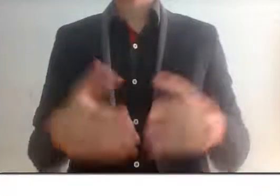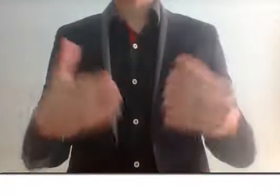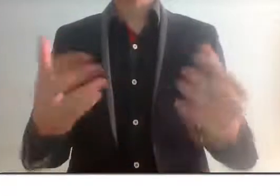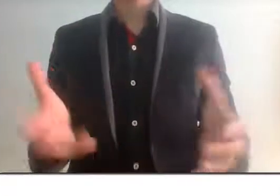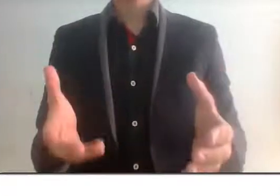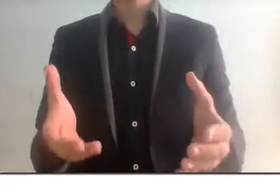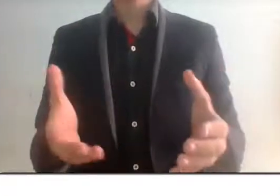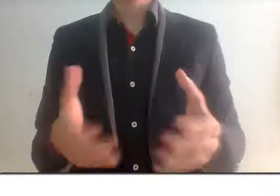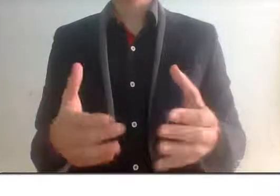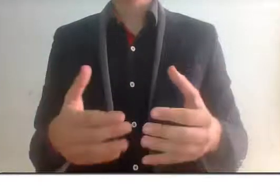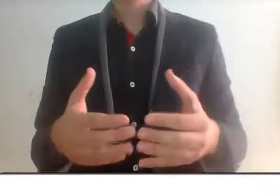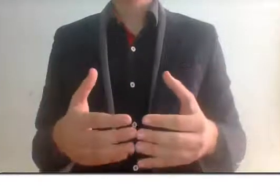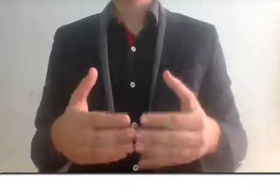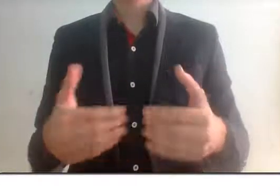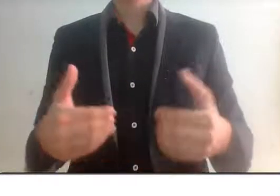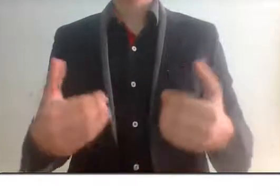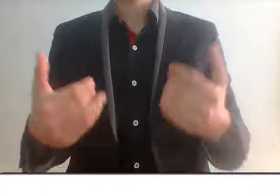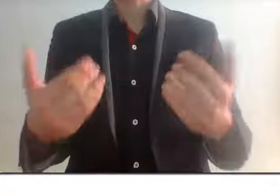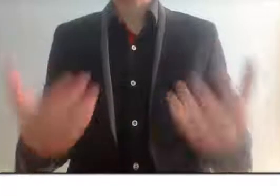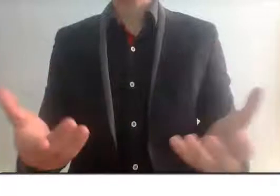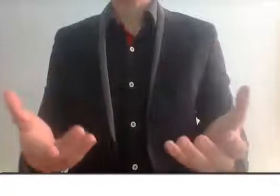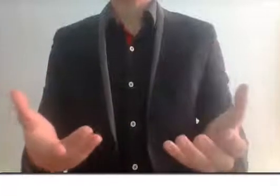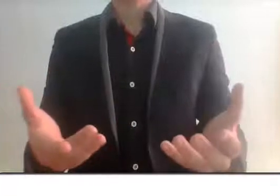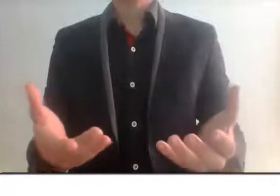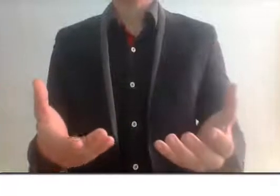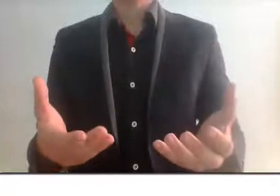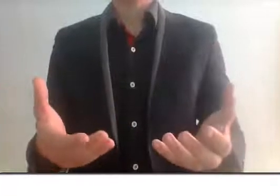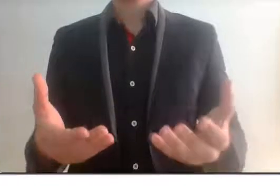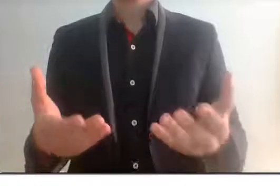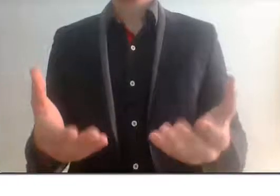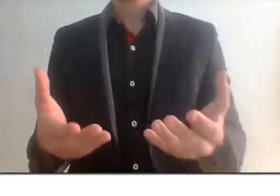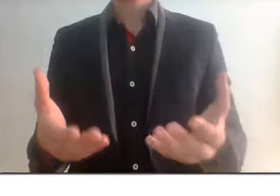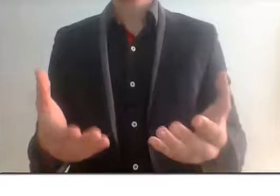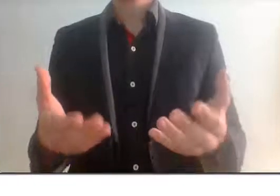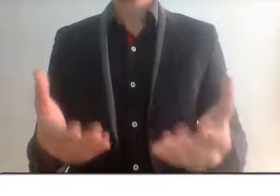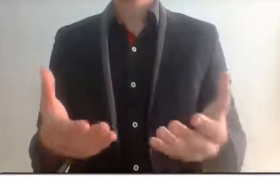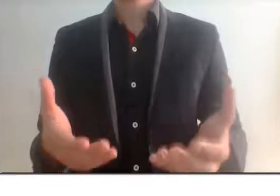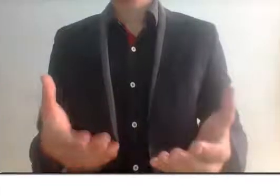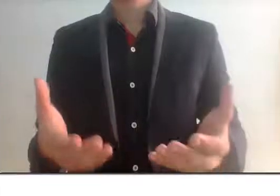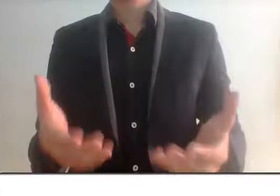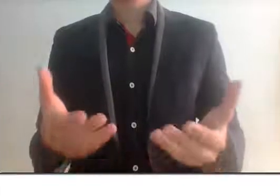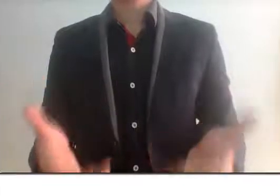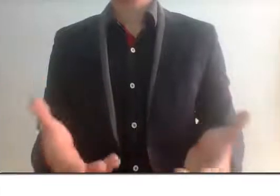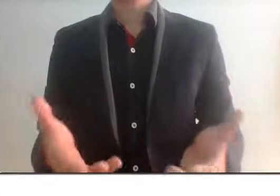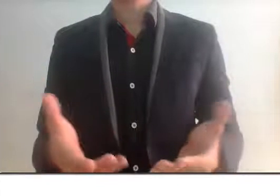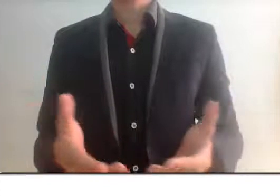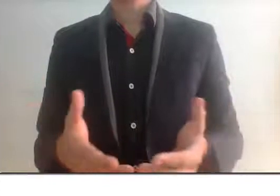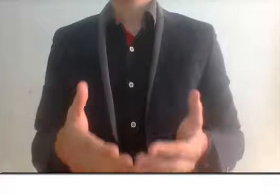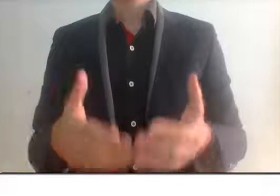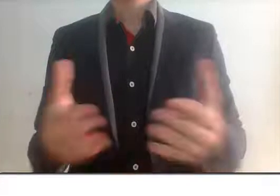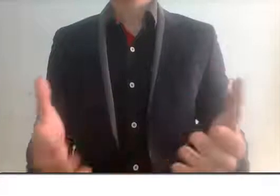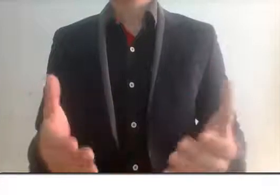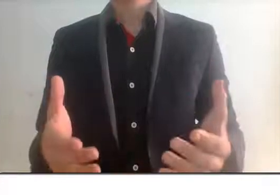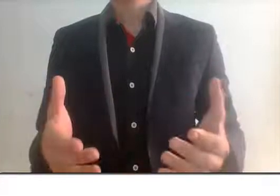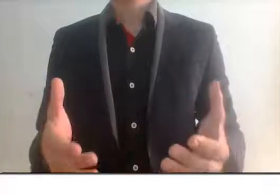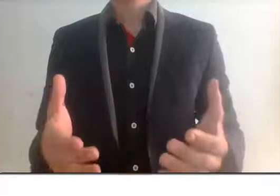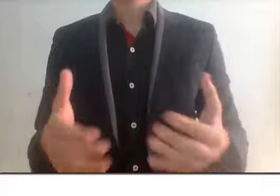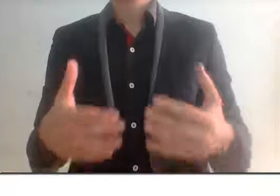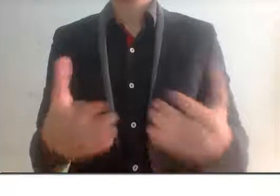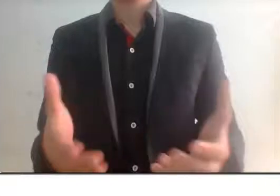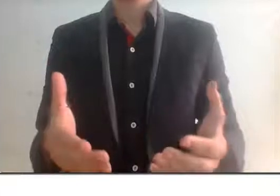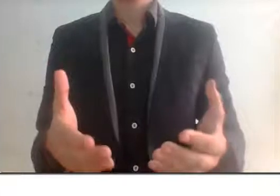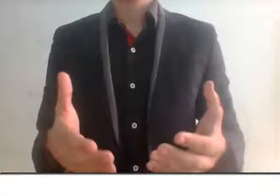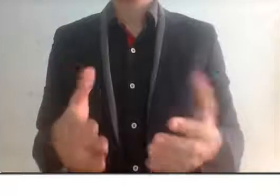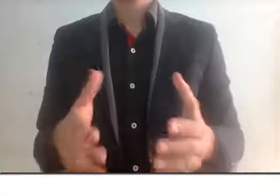Y esta gente pues ya no tiene las mismas capacidades cuando era joven, entonces eso limita mucho su capacidad de trabajo, por esas razones que